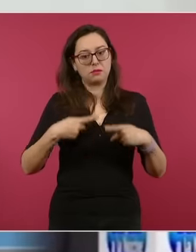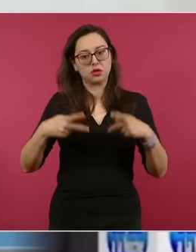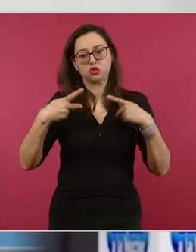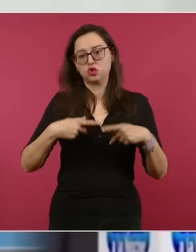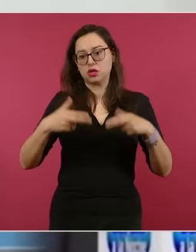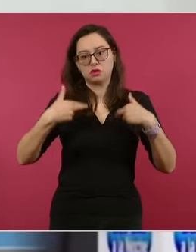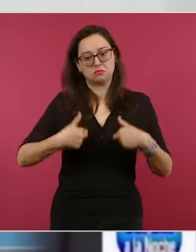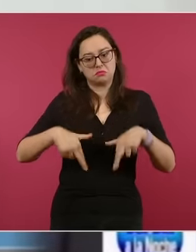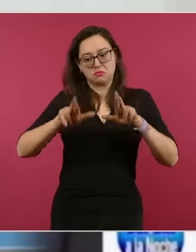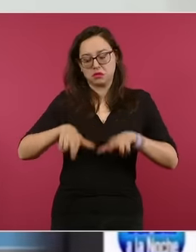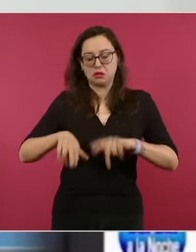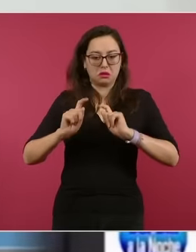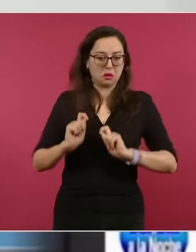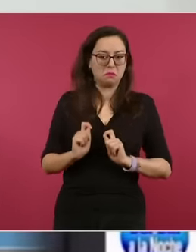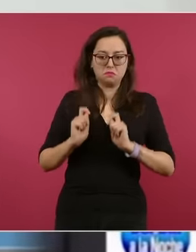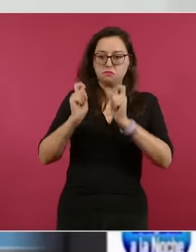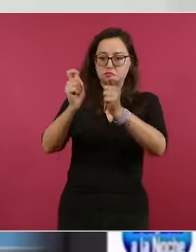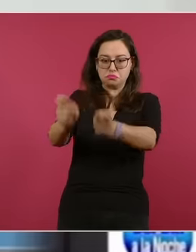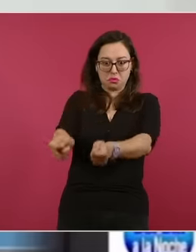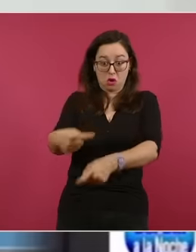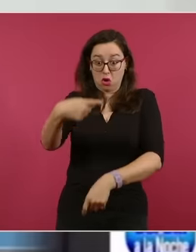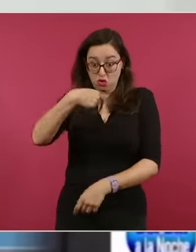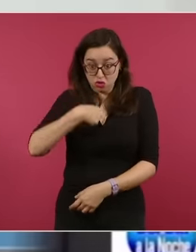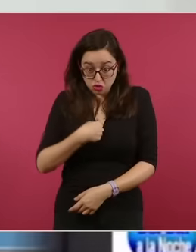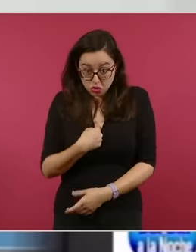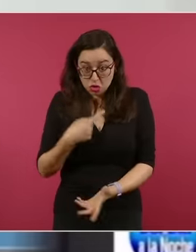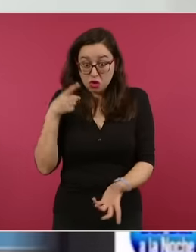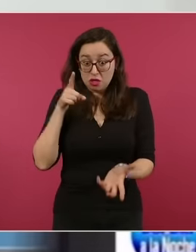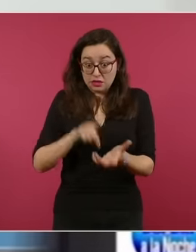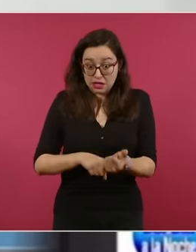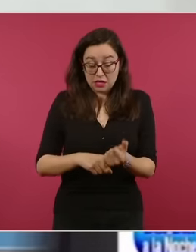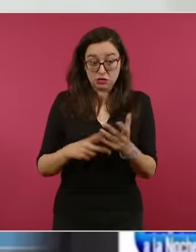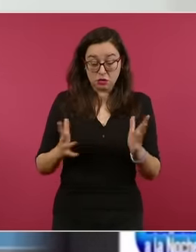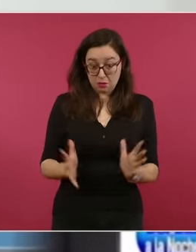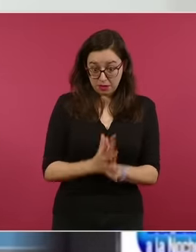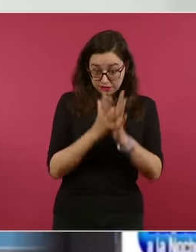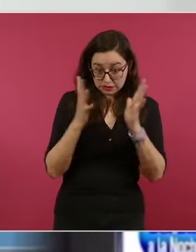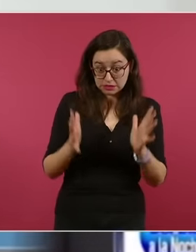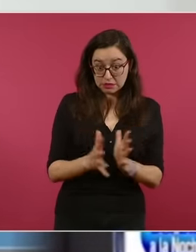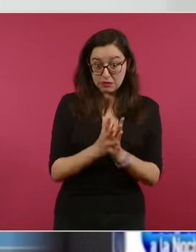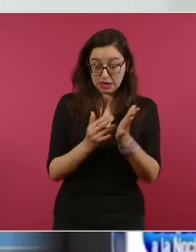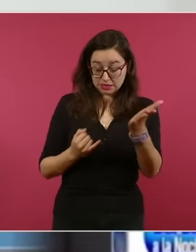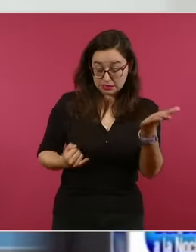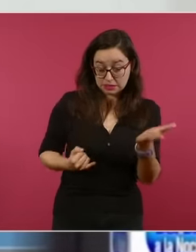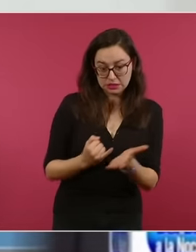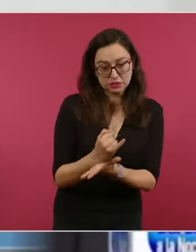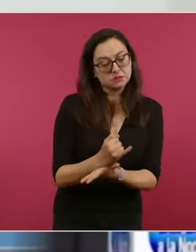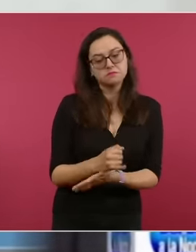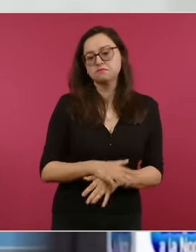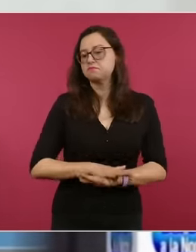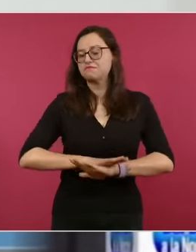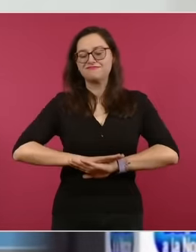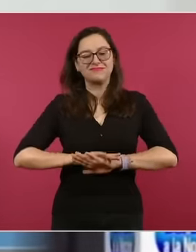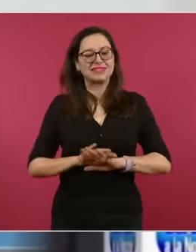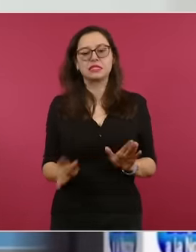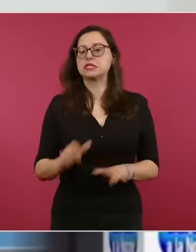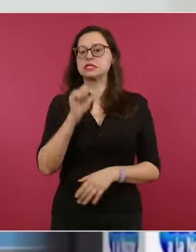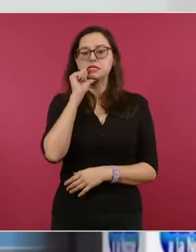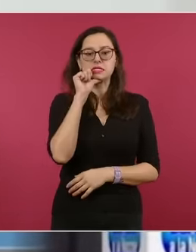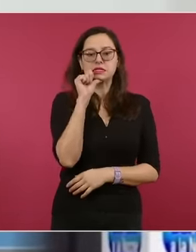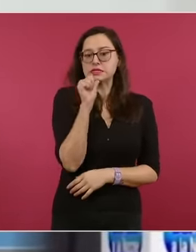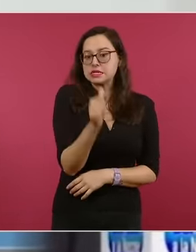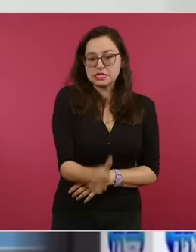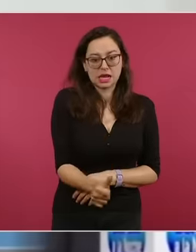ecuatoriano. Y no fui parte de la decisión, no fui parte de la ejecución y no fui parte de